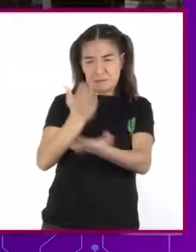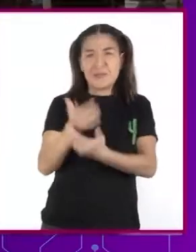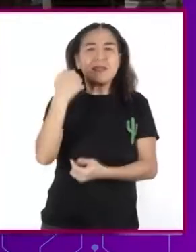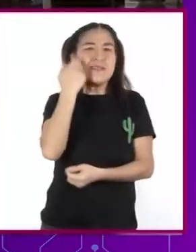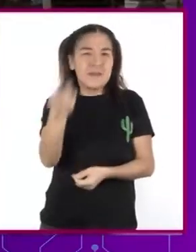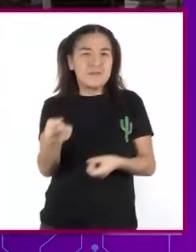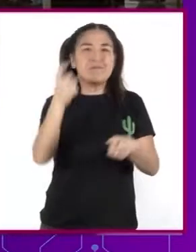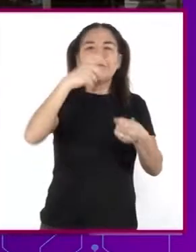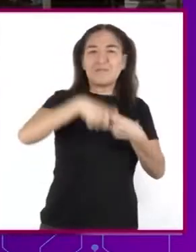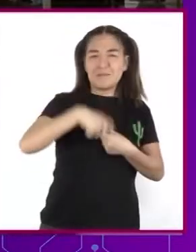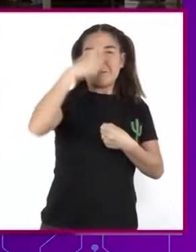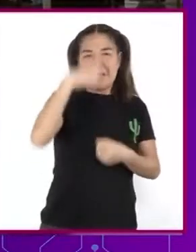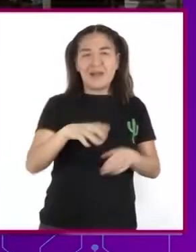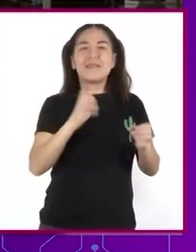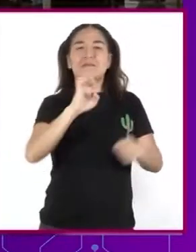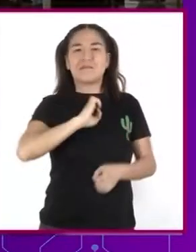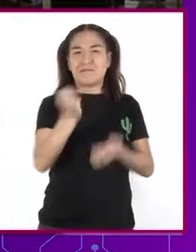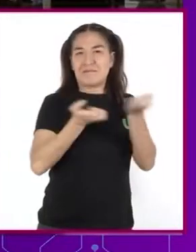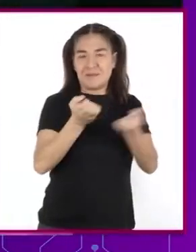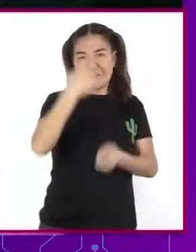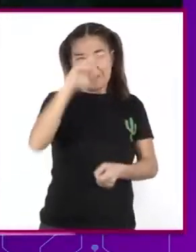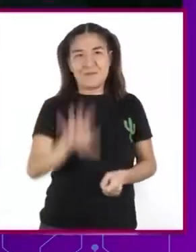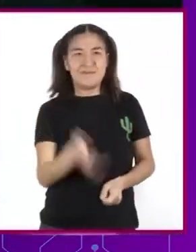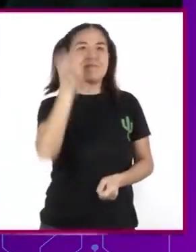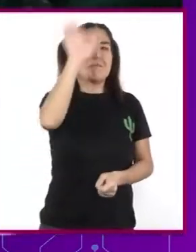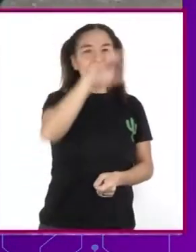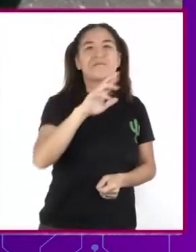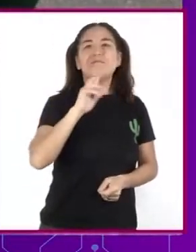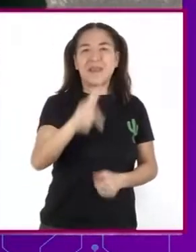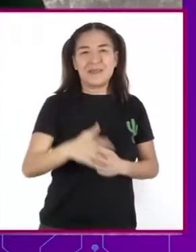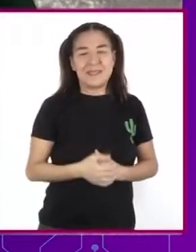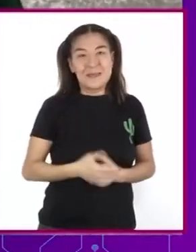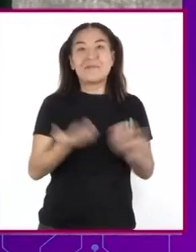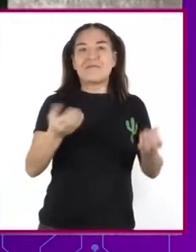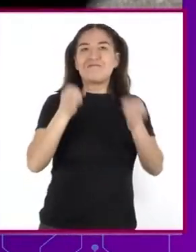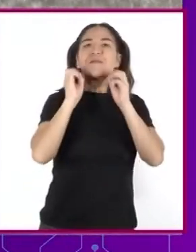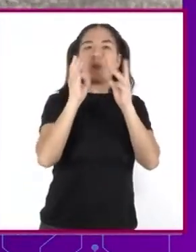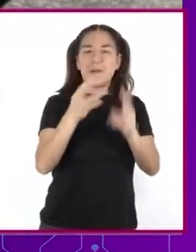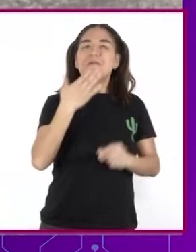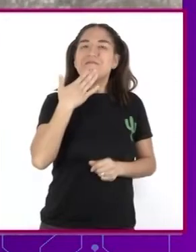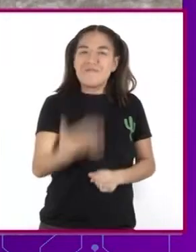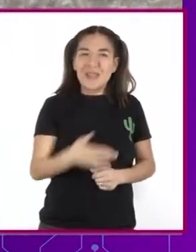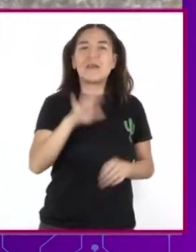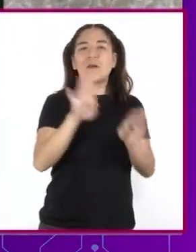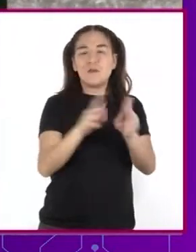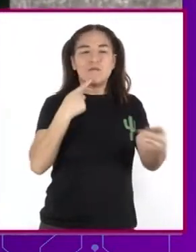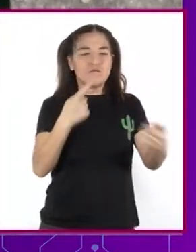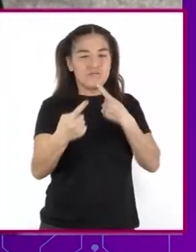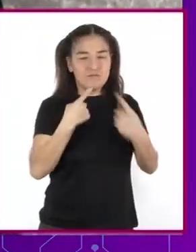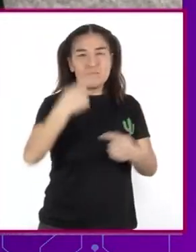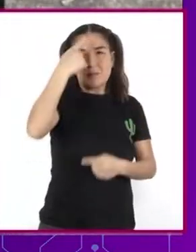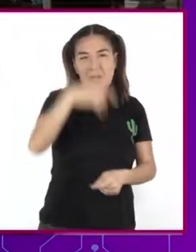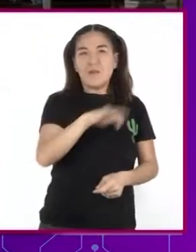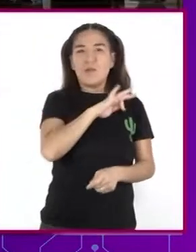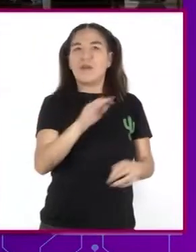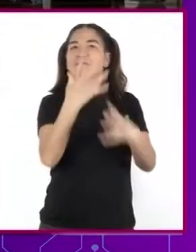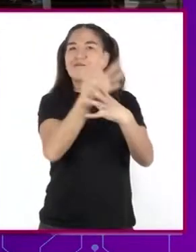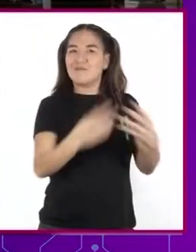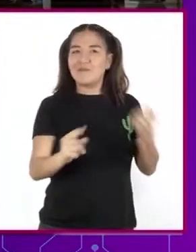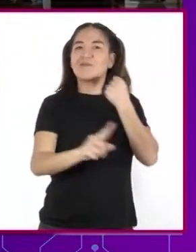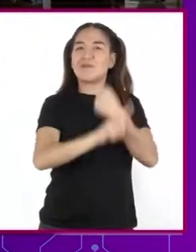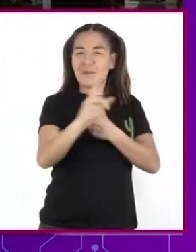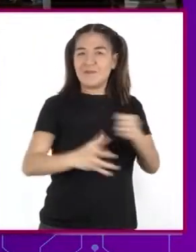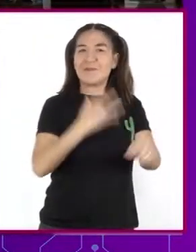entrenamientos Para tener un mejor resultado ¡Órale! Así que sirvió el diálogo Como herramienta para resolver su conflicto Sí